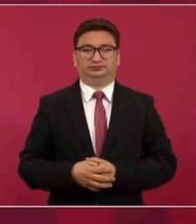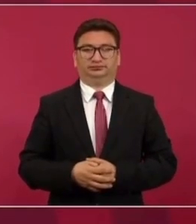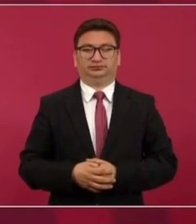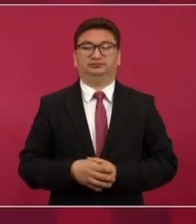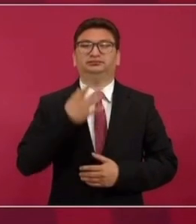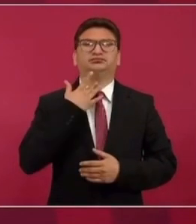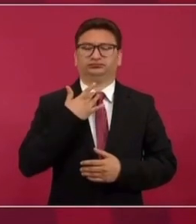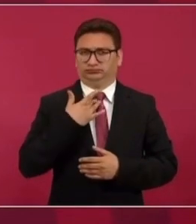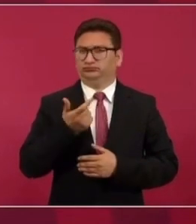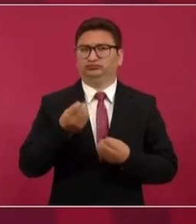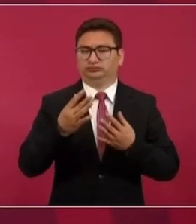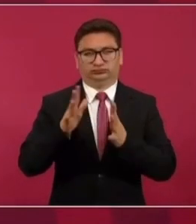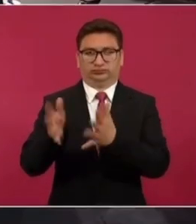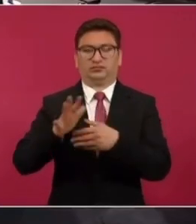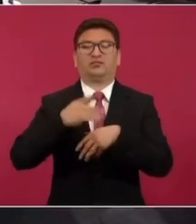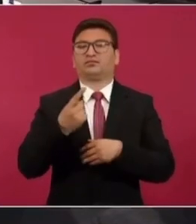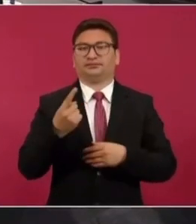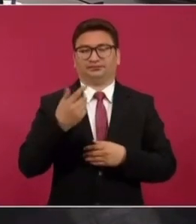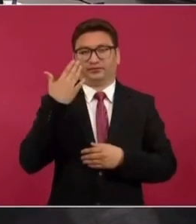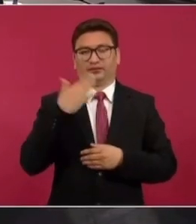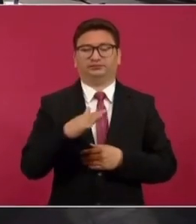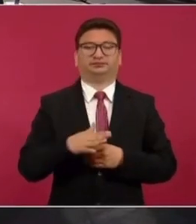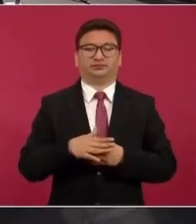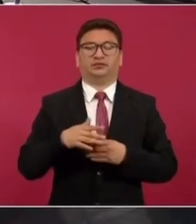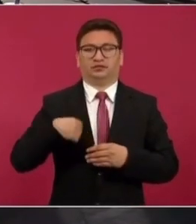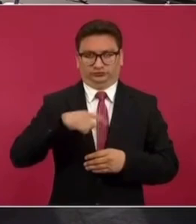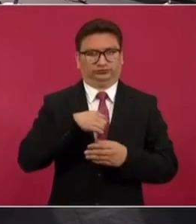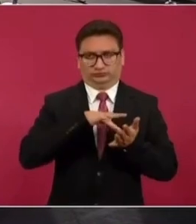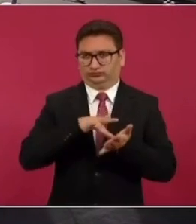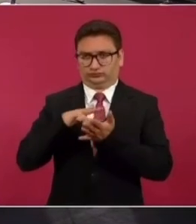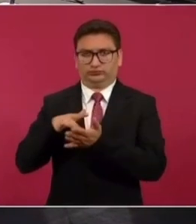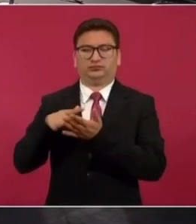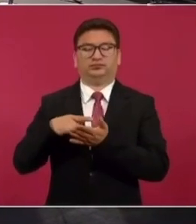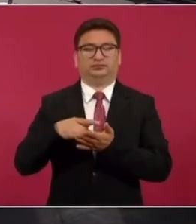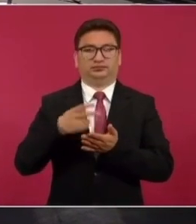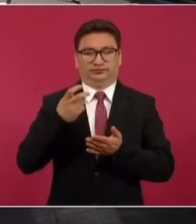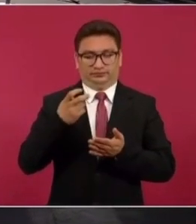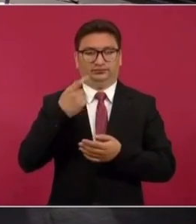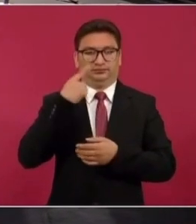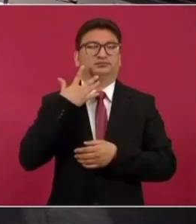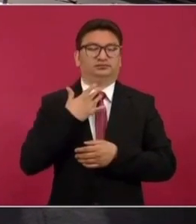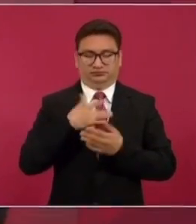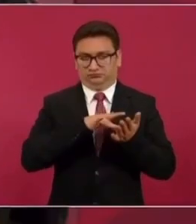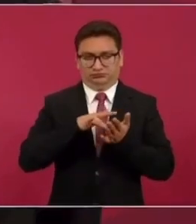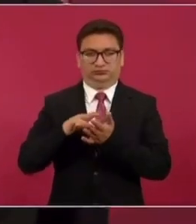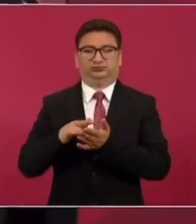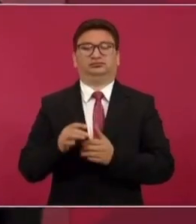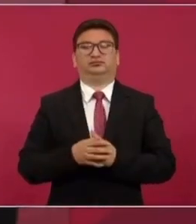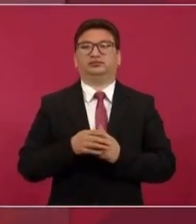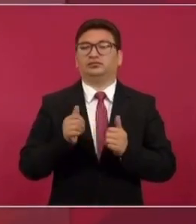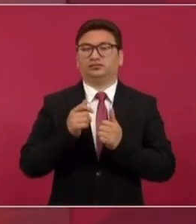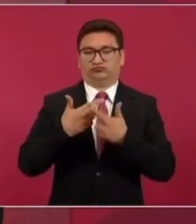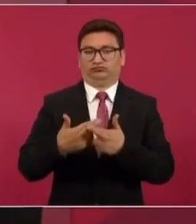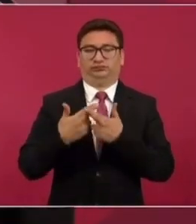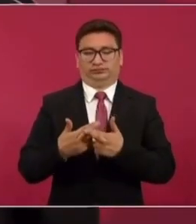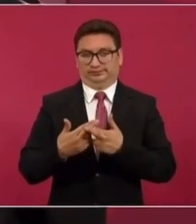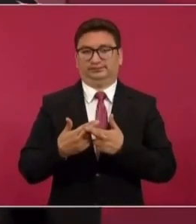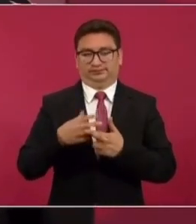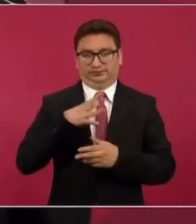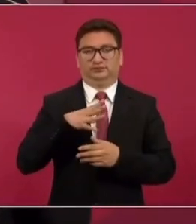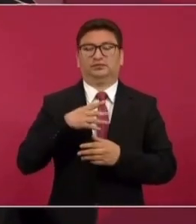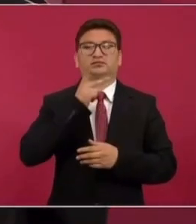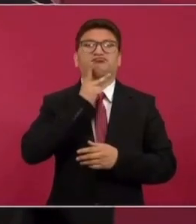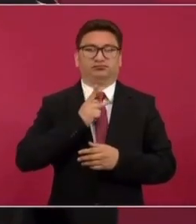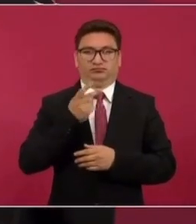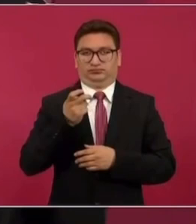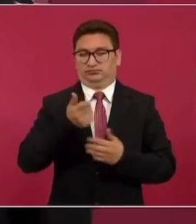gasolinas porque se compensan los subsidios que estamos dando a la gasolina con los excedentes en